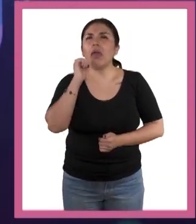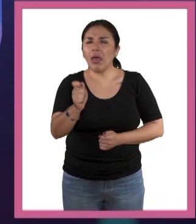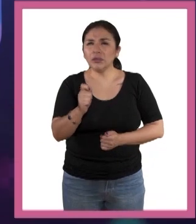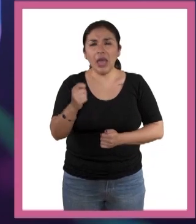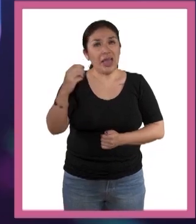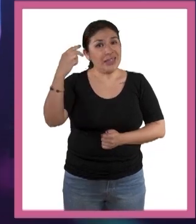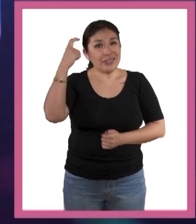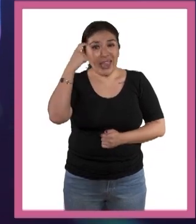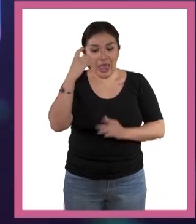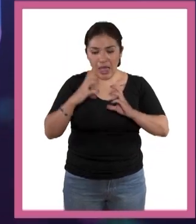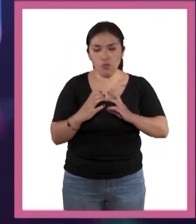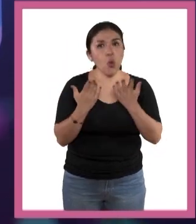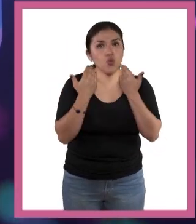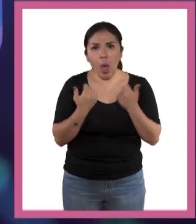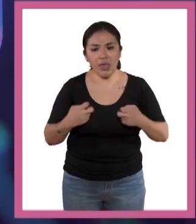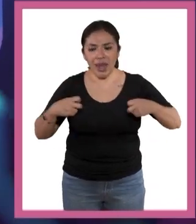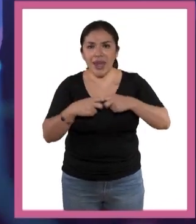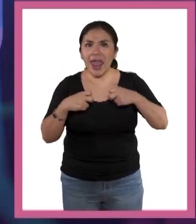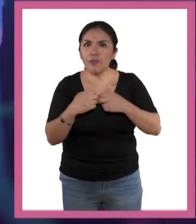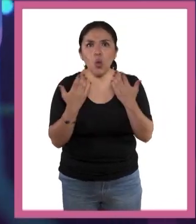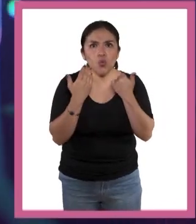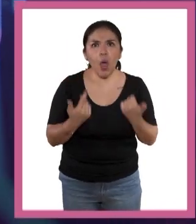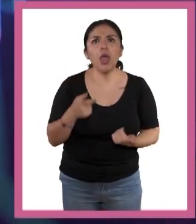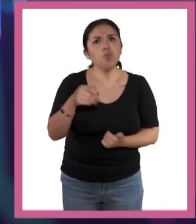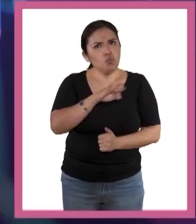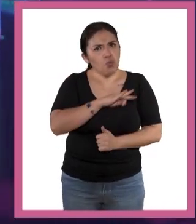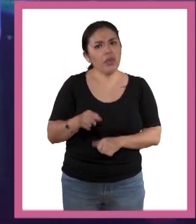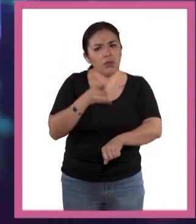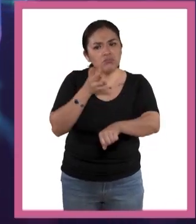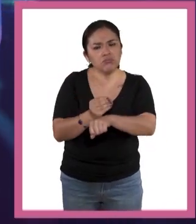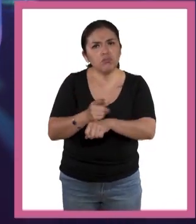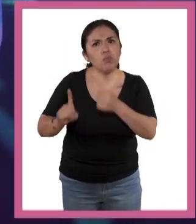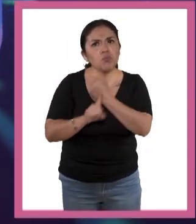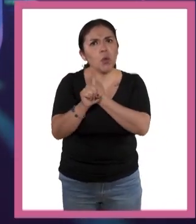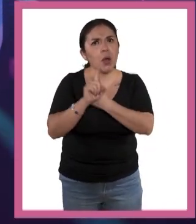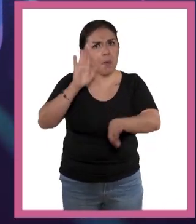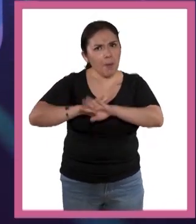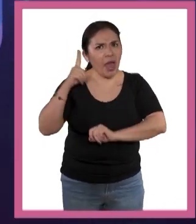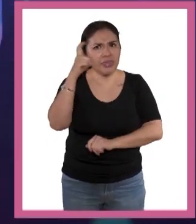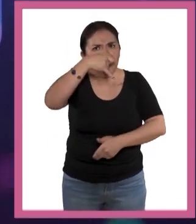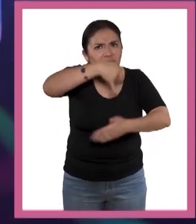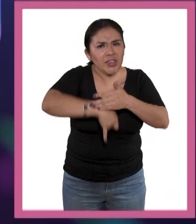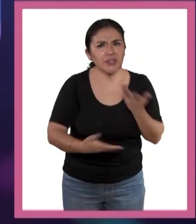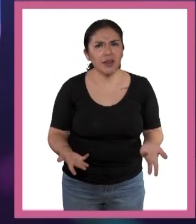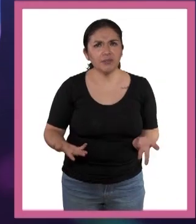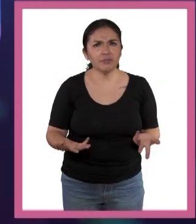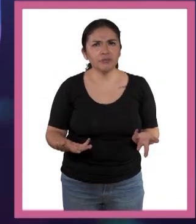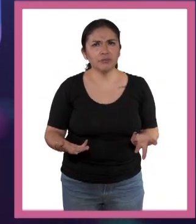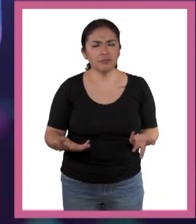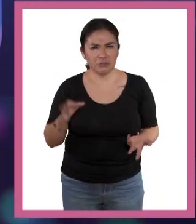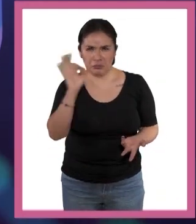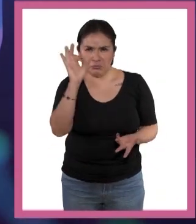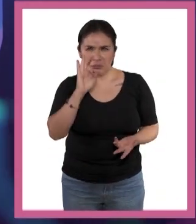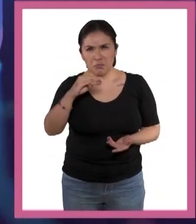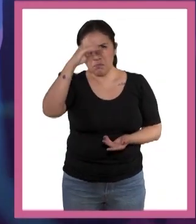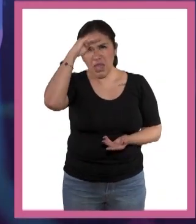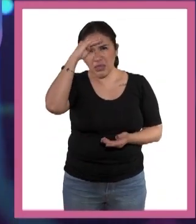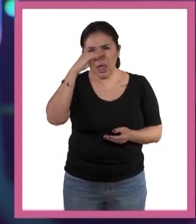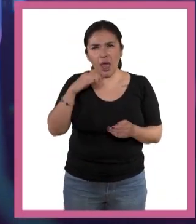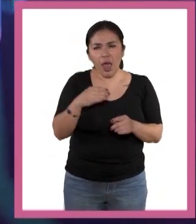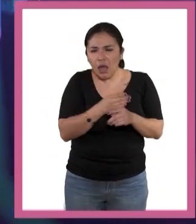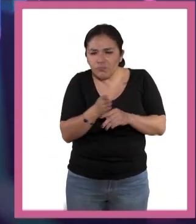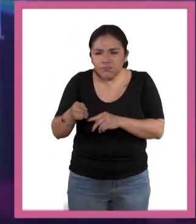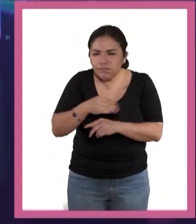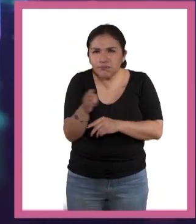tiene cerebro, no tiene nervios y aún así es capaz de resolver problemas complejos. Se pone en laberintos y es capaz de encontrar la